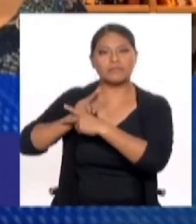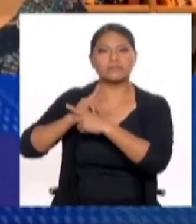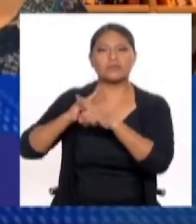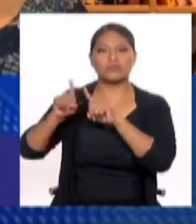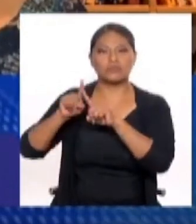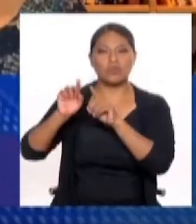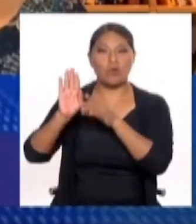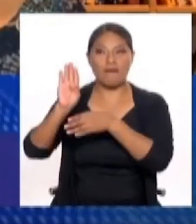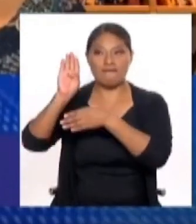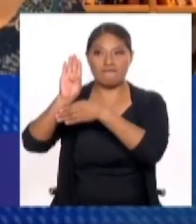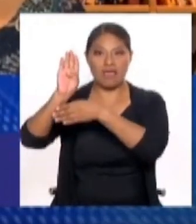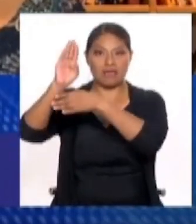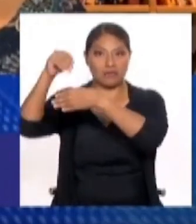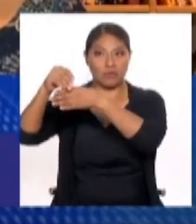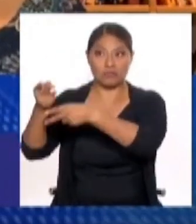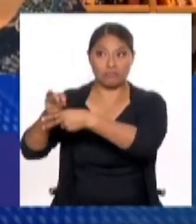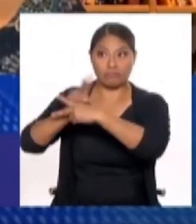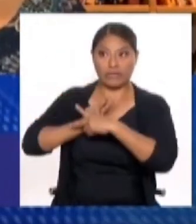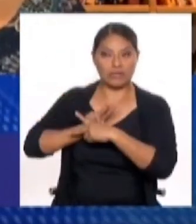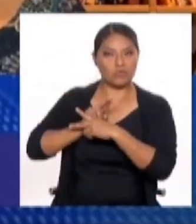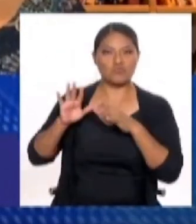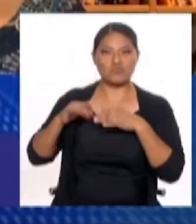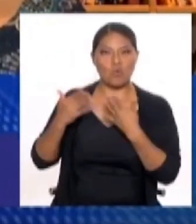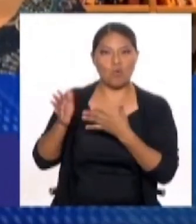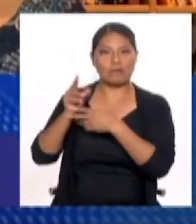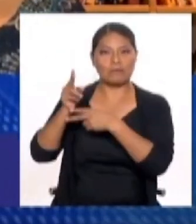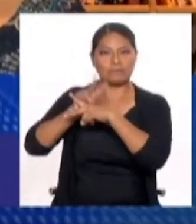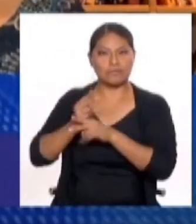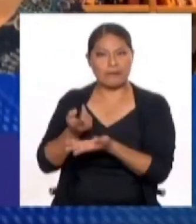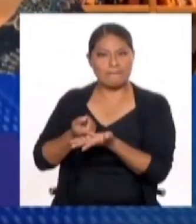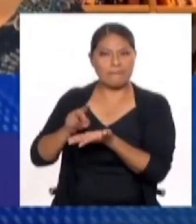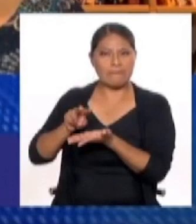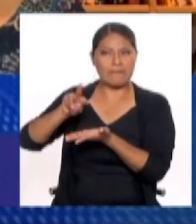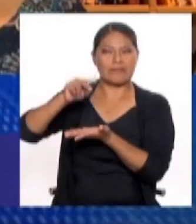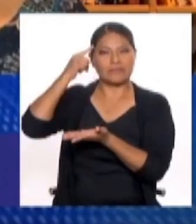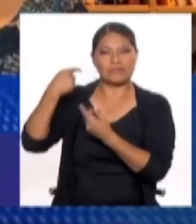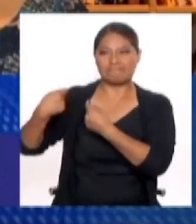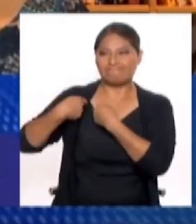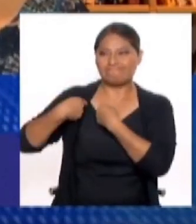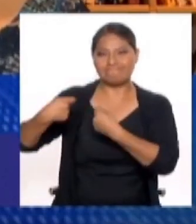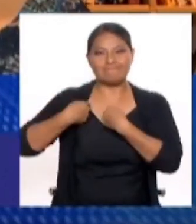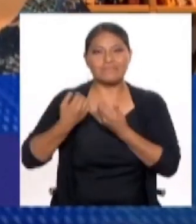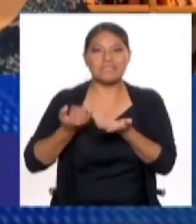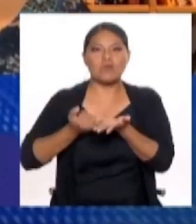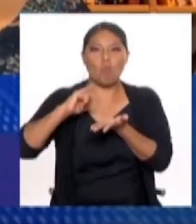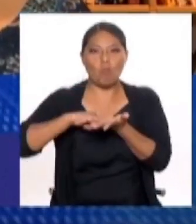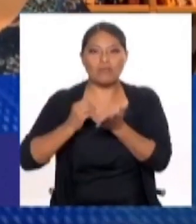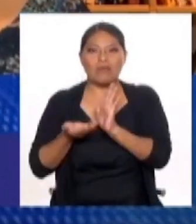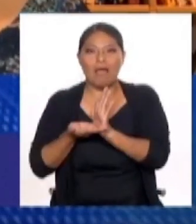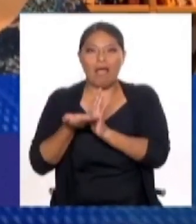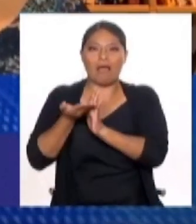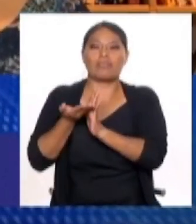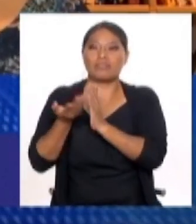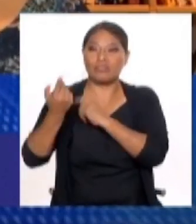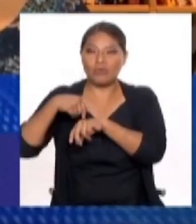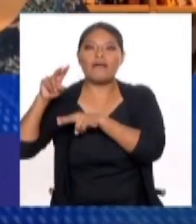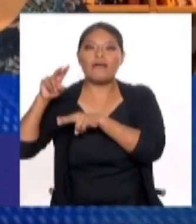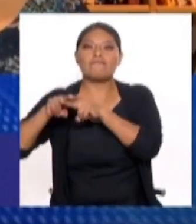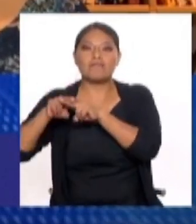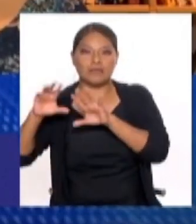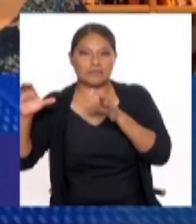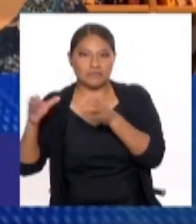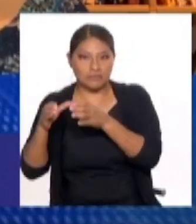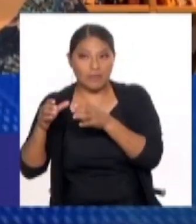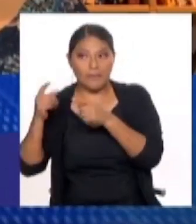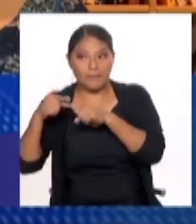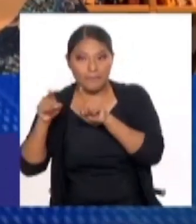perdón, los grandes bancos no les dan, no les otorgan grandes préstamos y se sienten muy presionados por los impuestos. Entonces, este tipo de oposición, que en